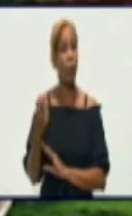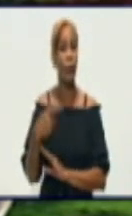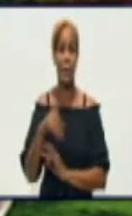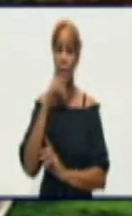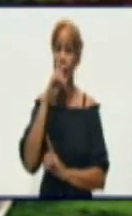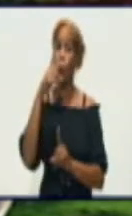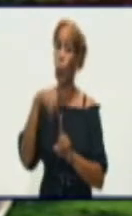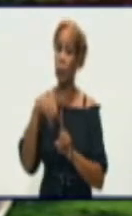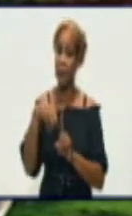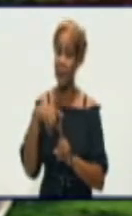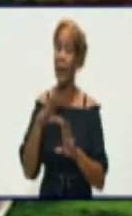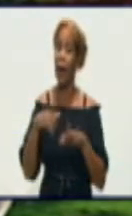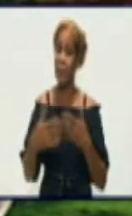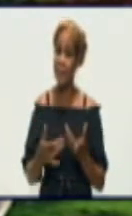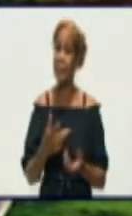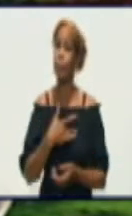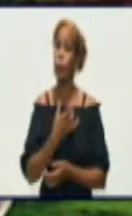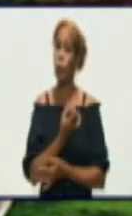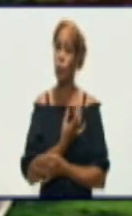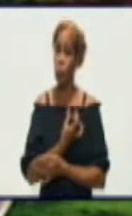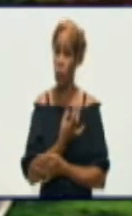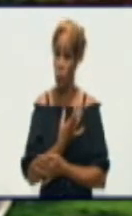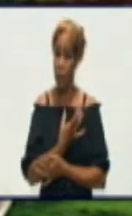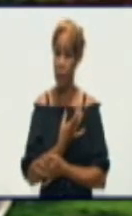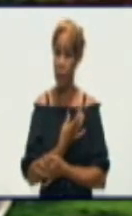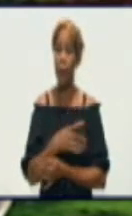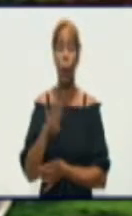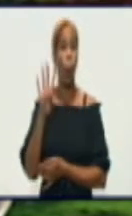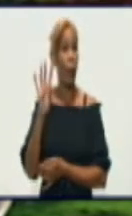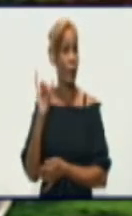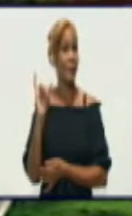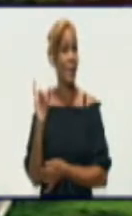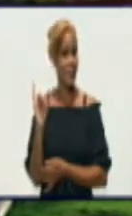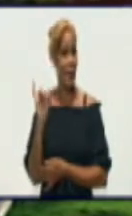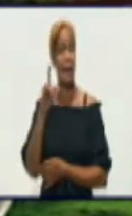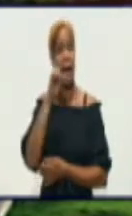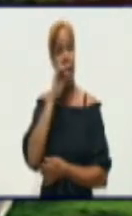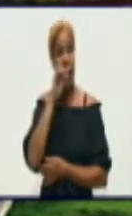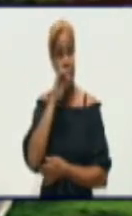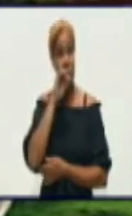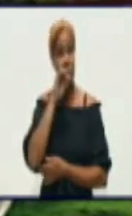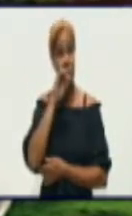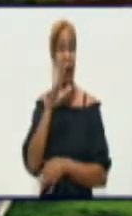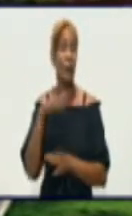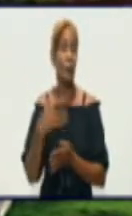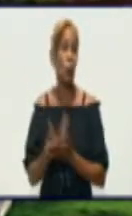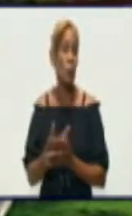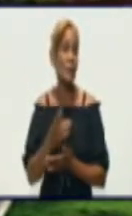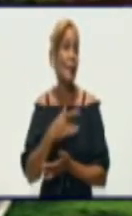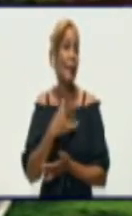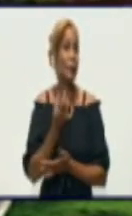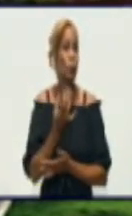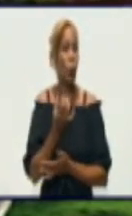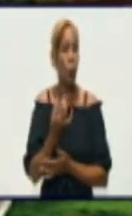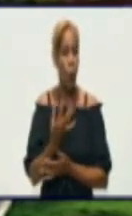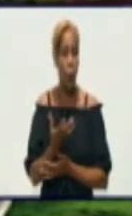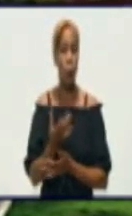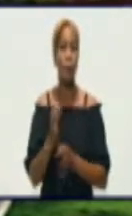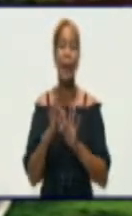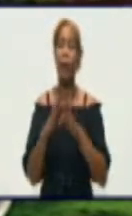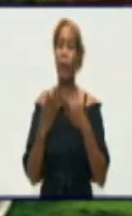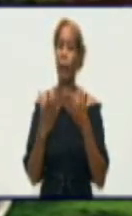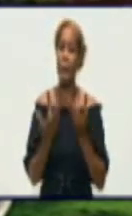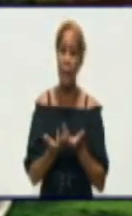que le parten a uno el corazón. Son 46 años el luto, el dolor, la pérdida de un ser querido en la